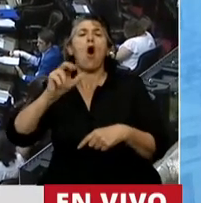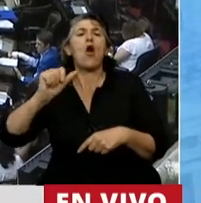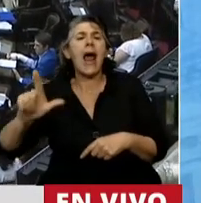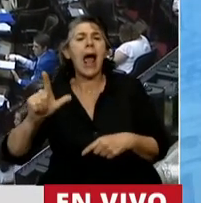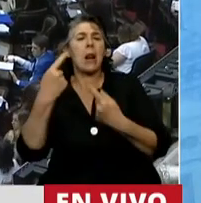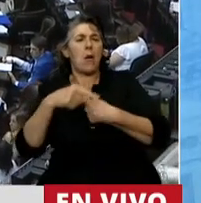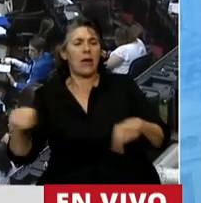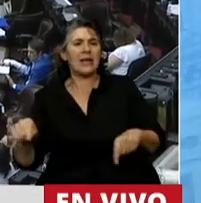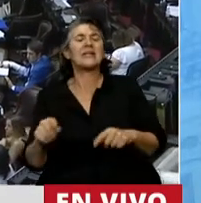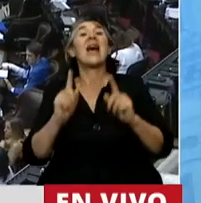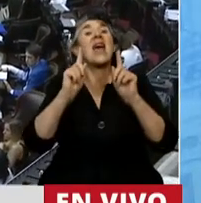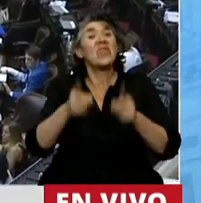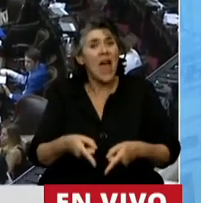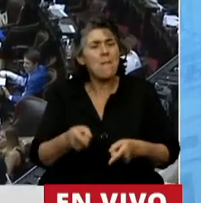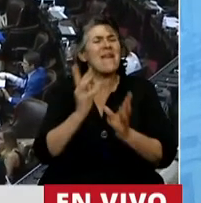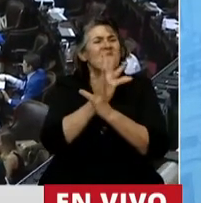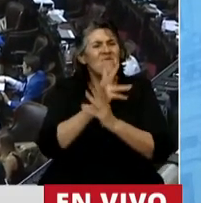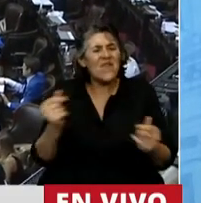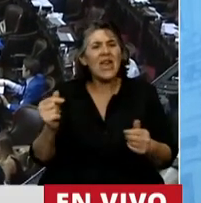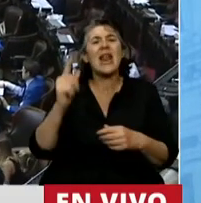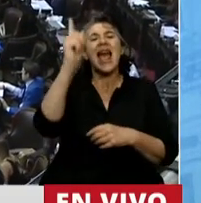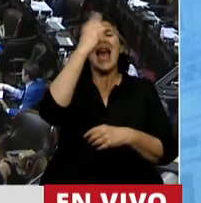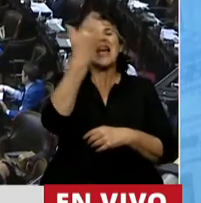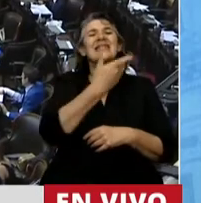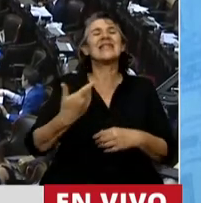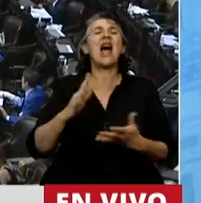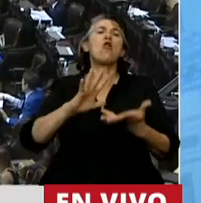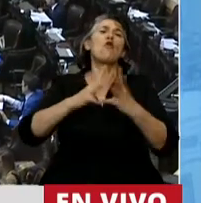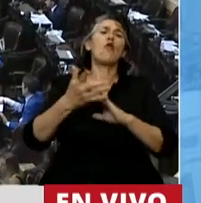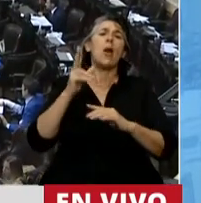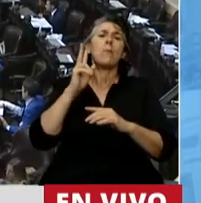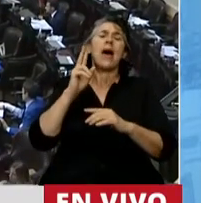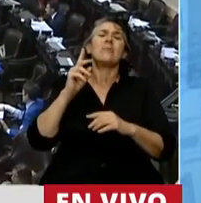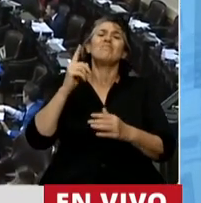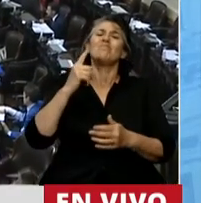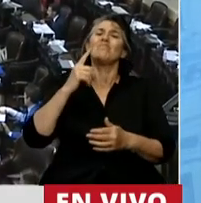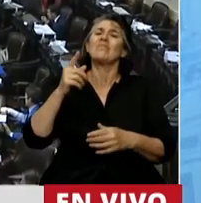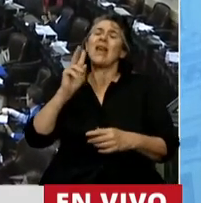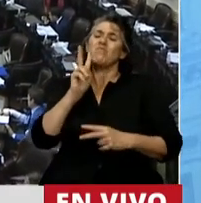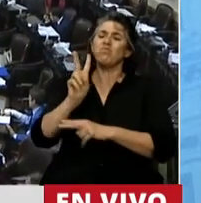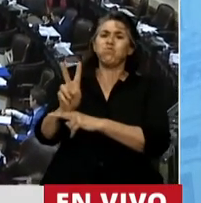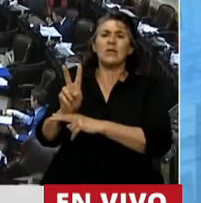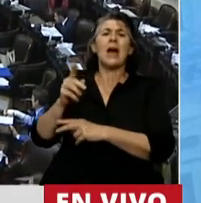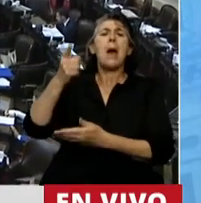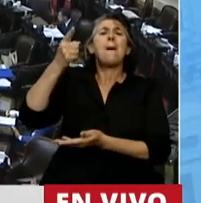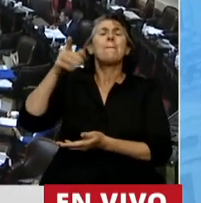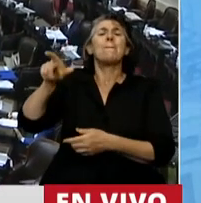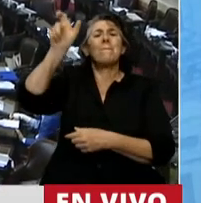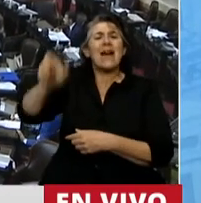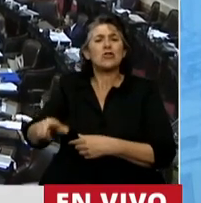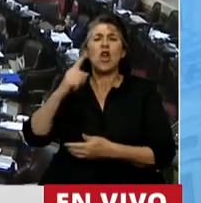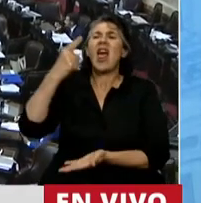con el paternalismo del Estado de imponer sobre las decisiones de las personas. Elijamos, en cambio,